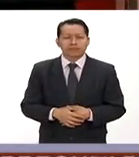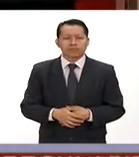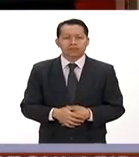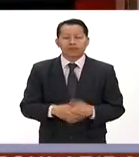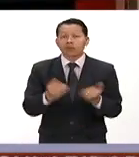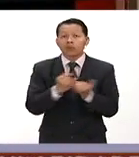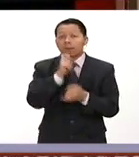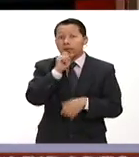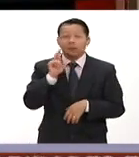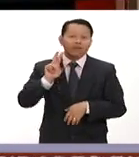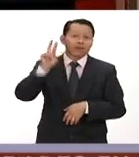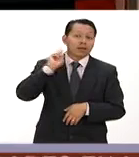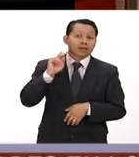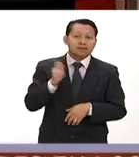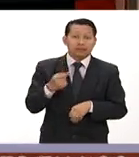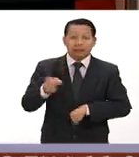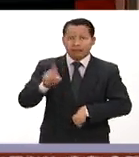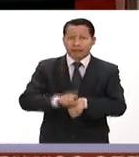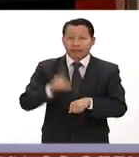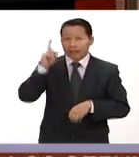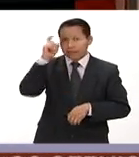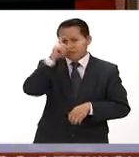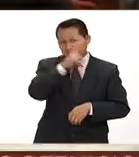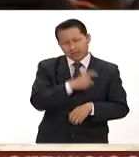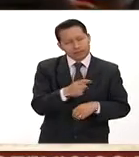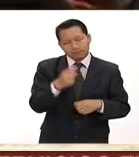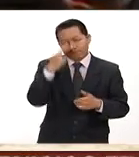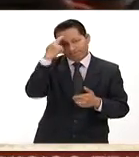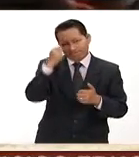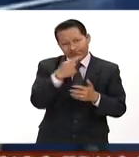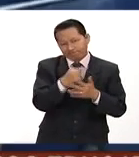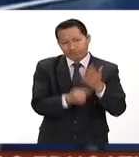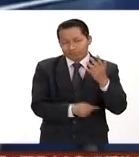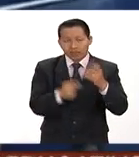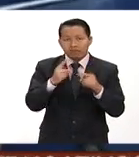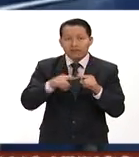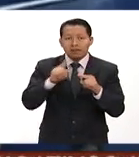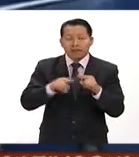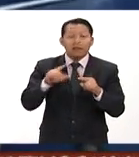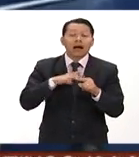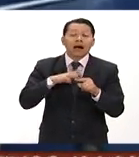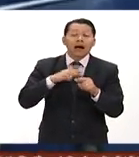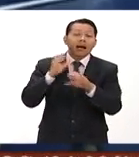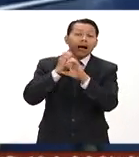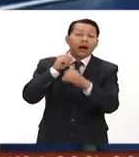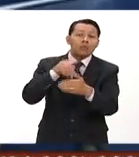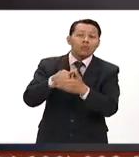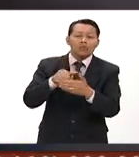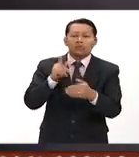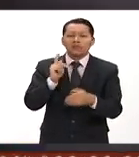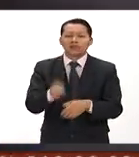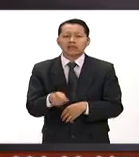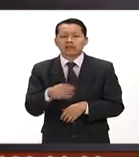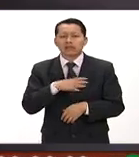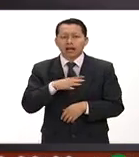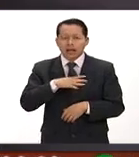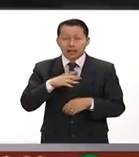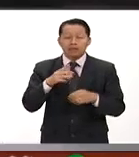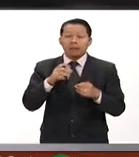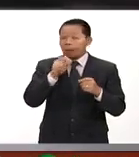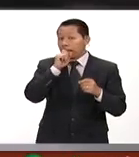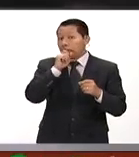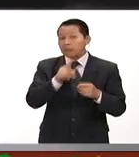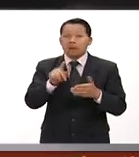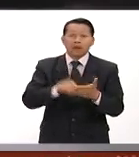También el viernes, que fue un día difícil por muchas razones, autobuses, líneas de autobuses suspendieron sus